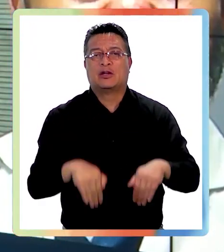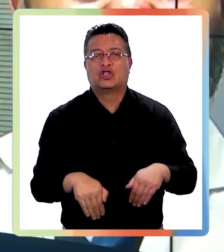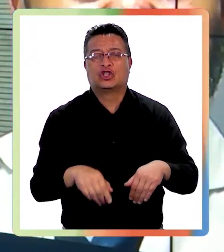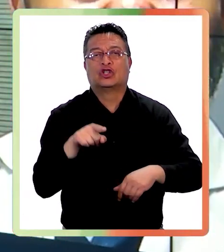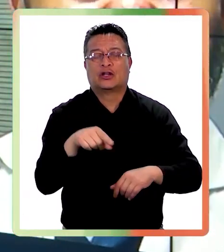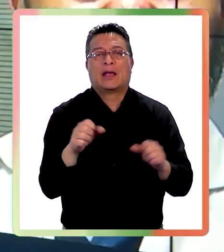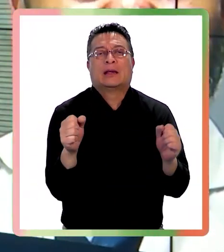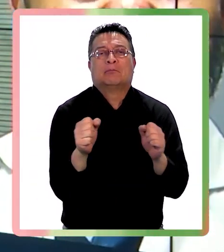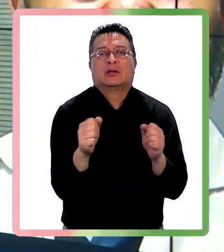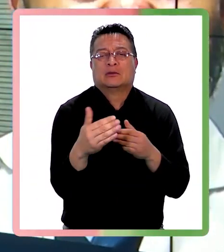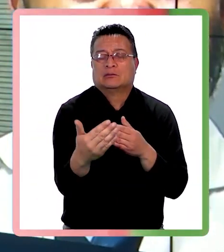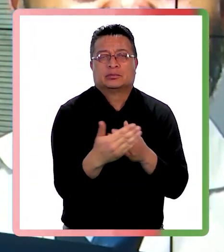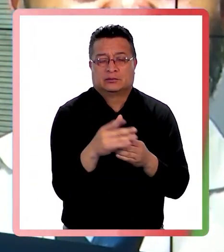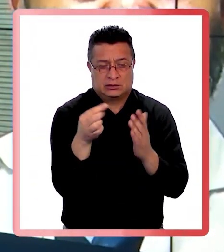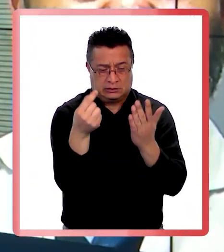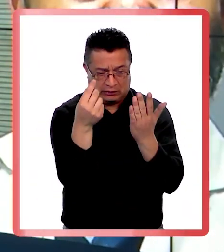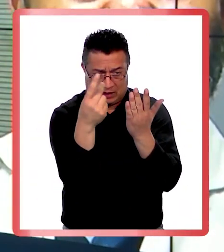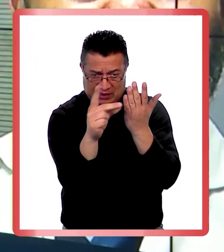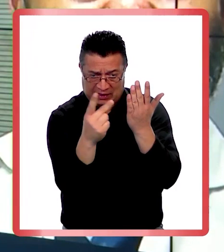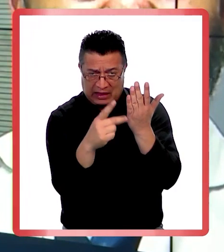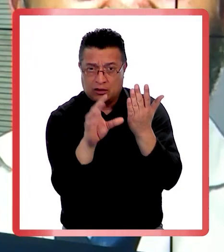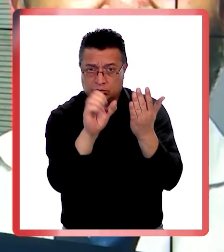estacional. ¿Es un diagnóstico?